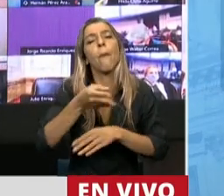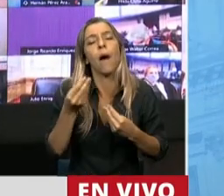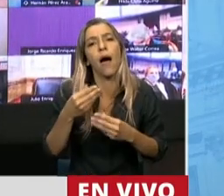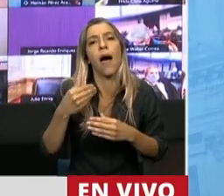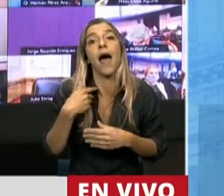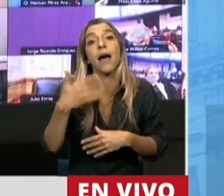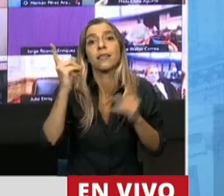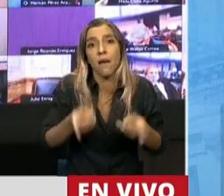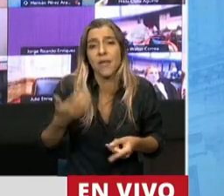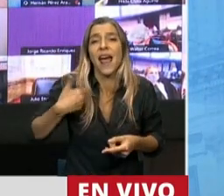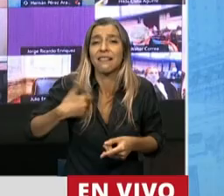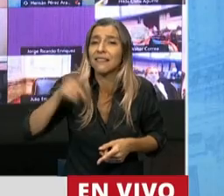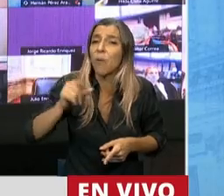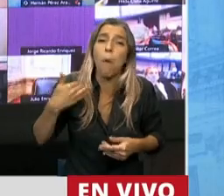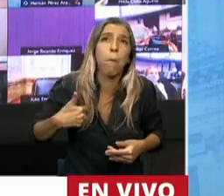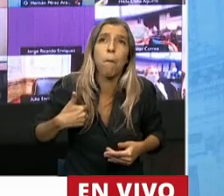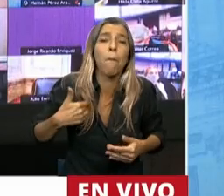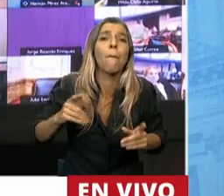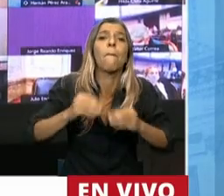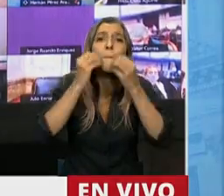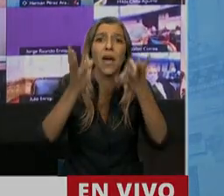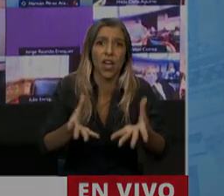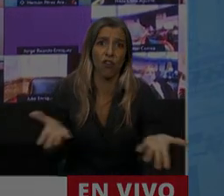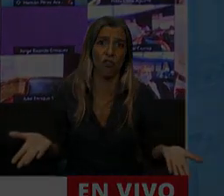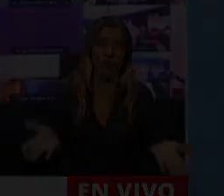este país. Muchas gracias, Presidente. Gracias. Gracias. Gracias.